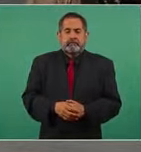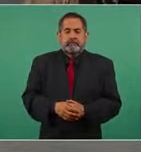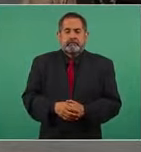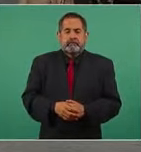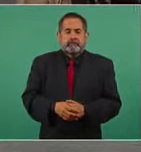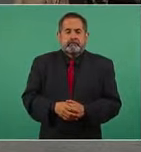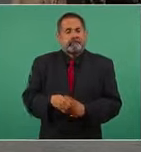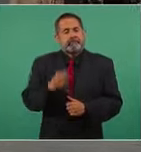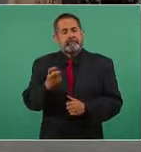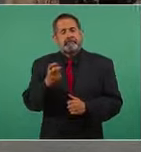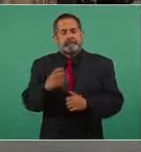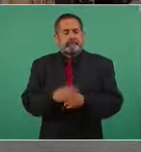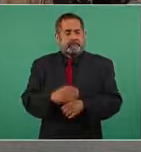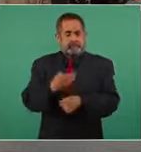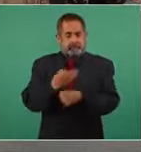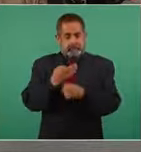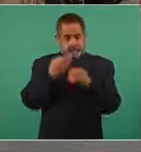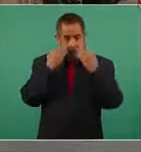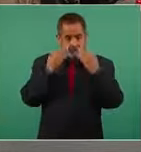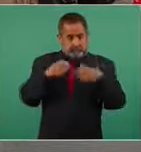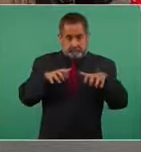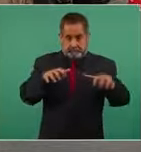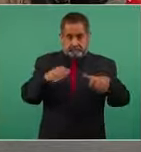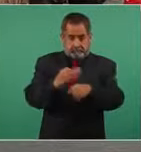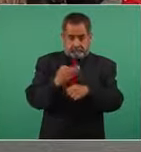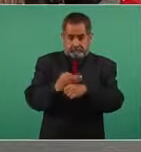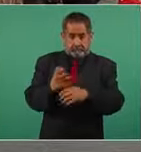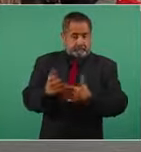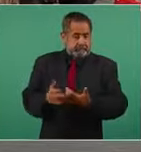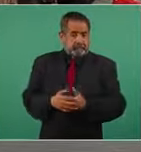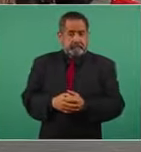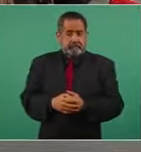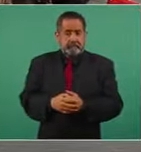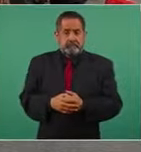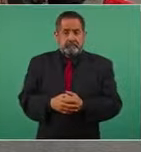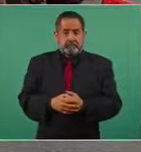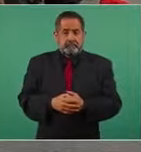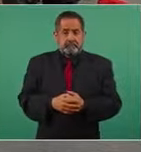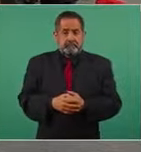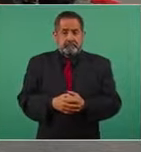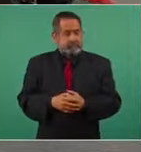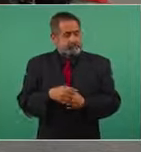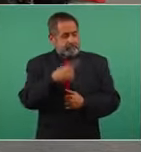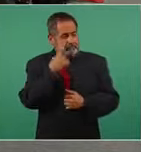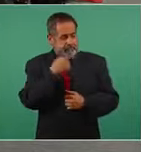esto que estamos viendo que van a cobrar